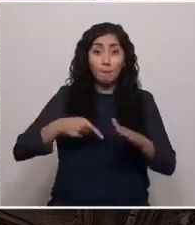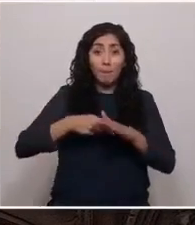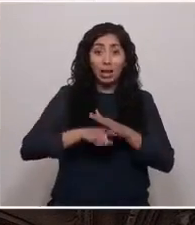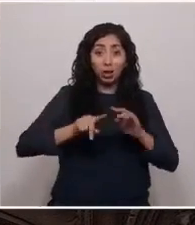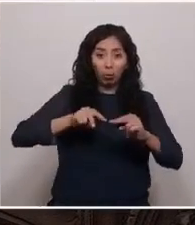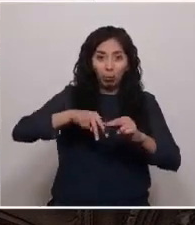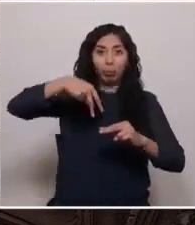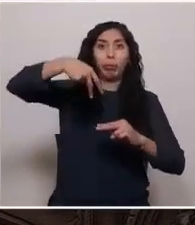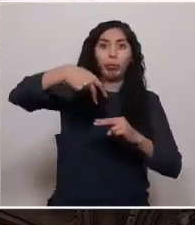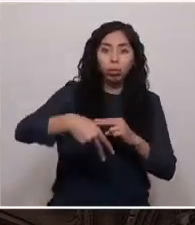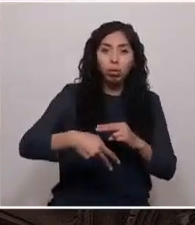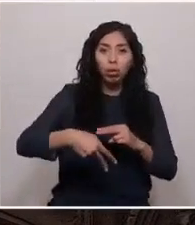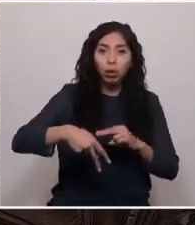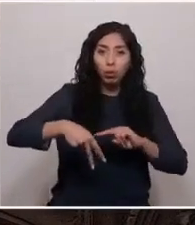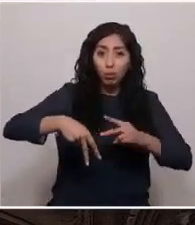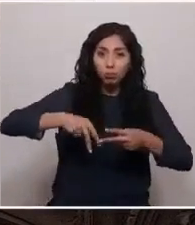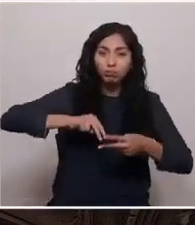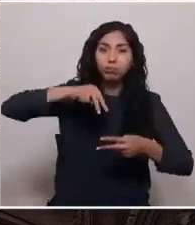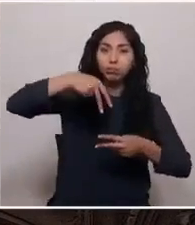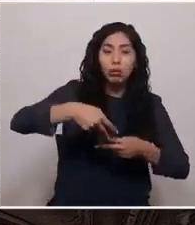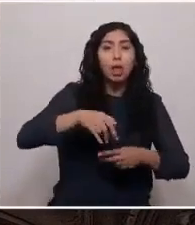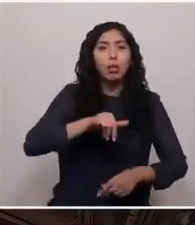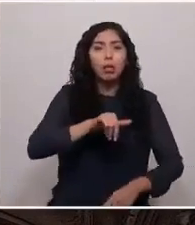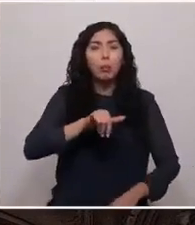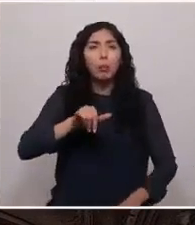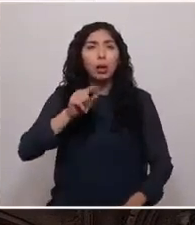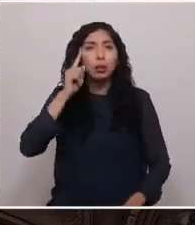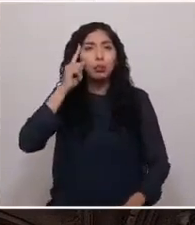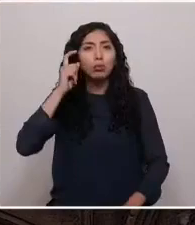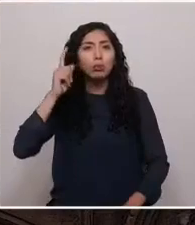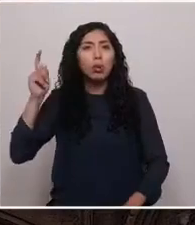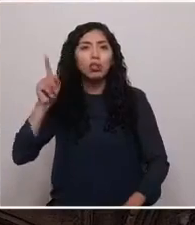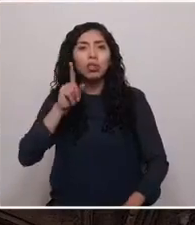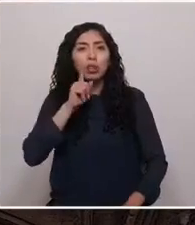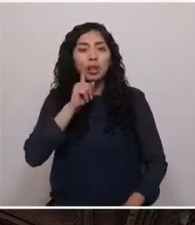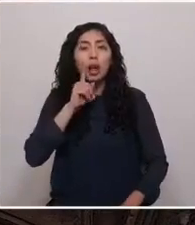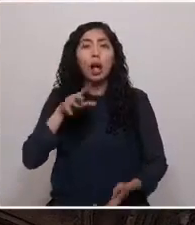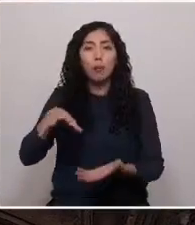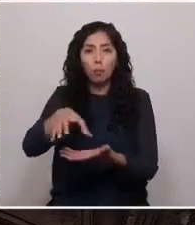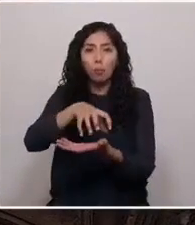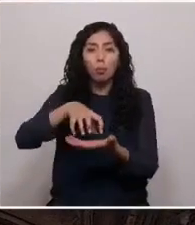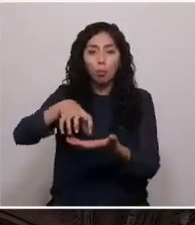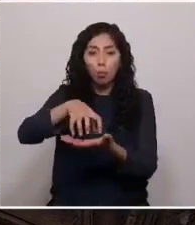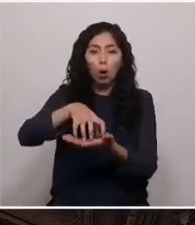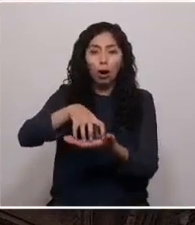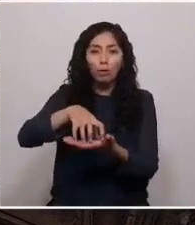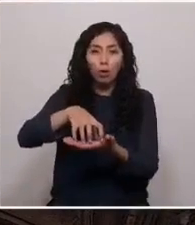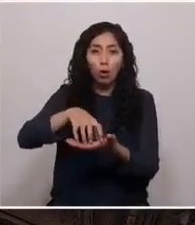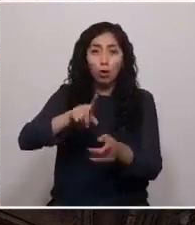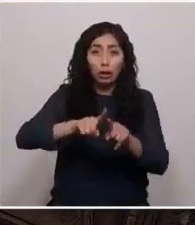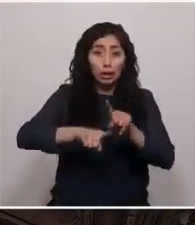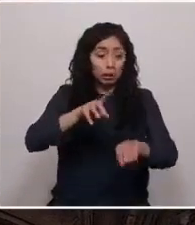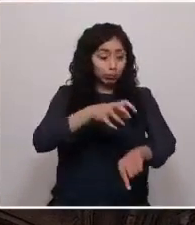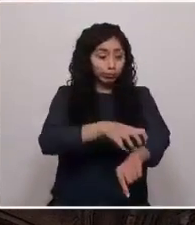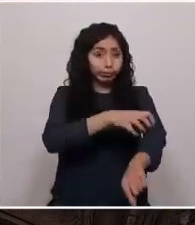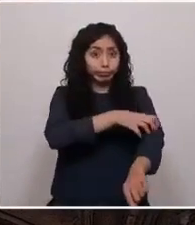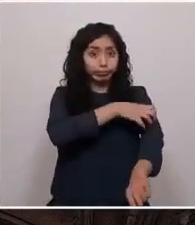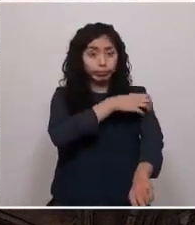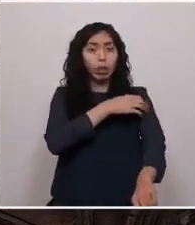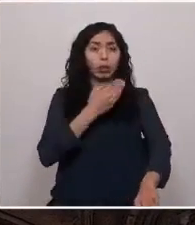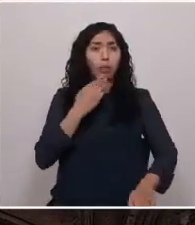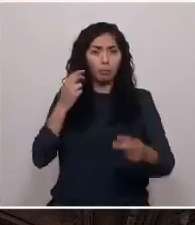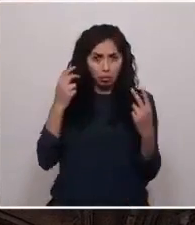Luego emergieron los sueños. Los pueblos y los territorios se manifestaron sin líderes.